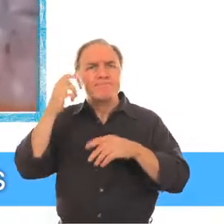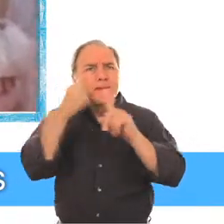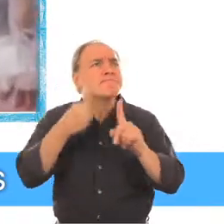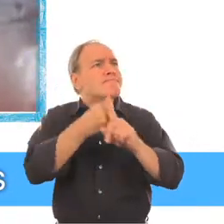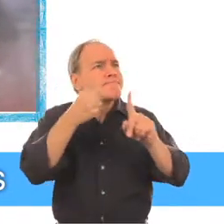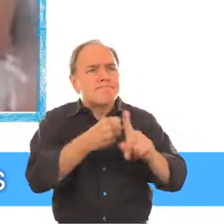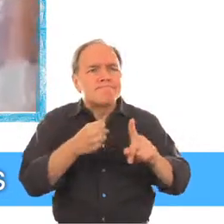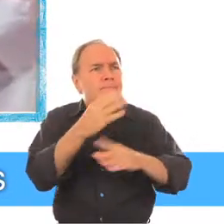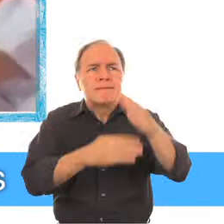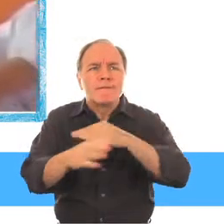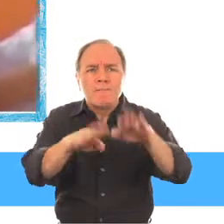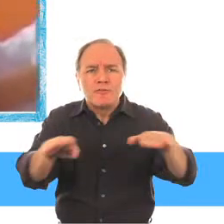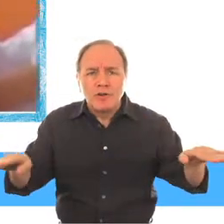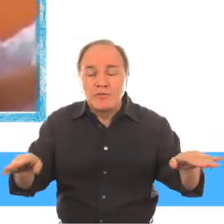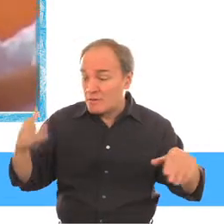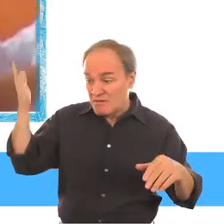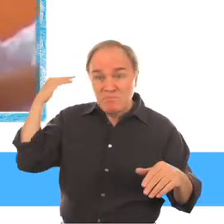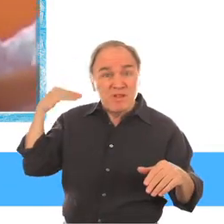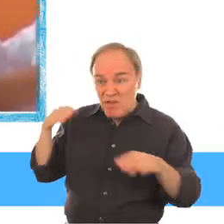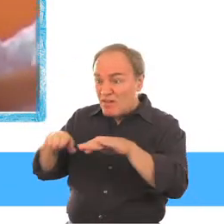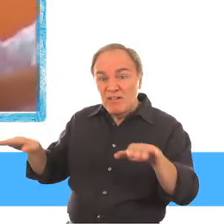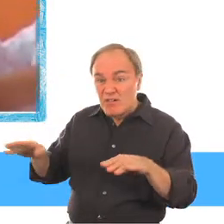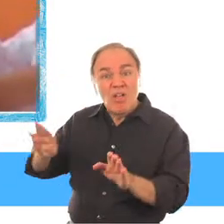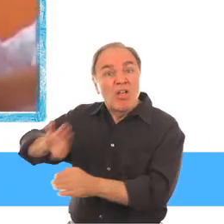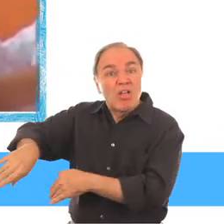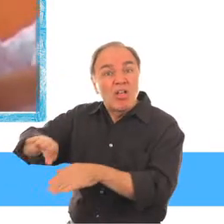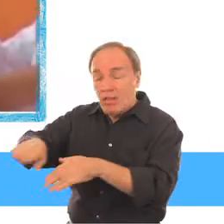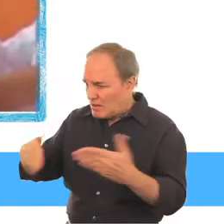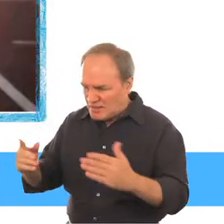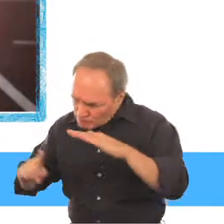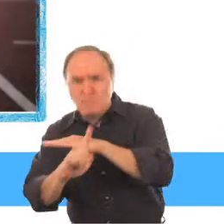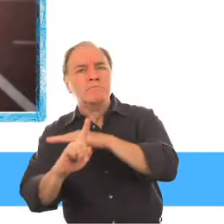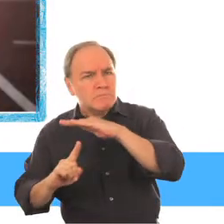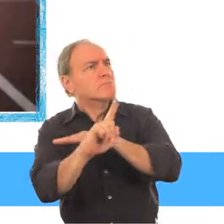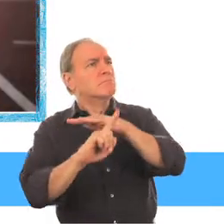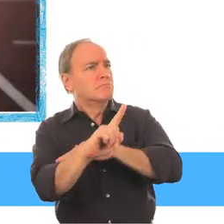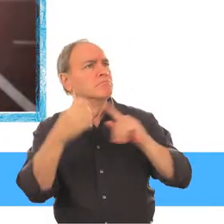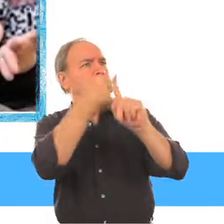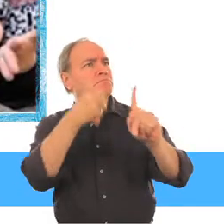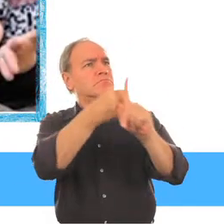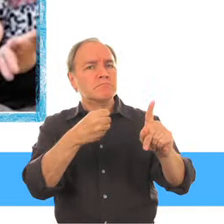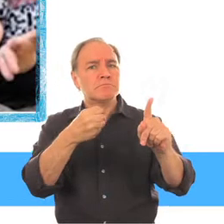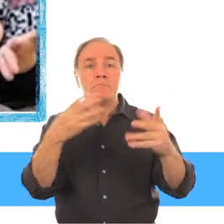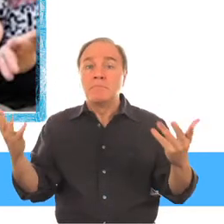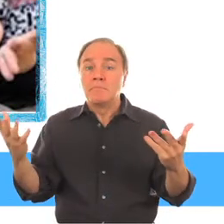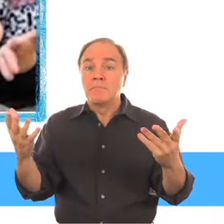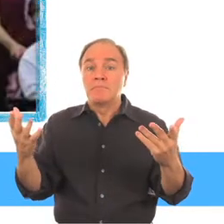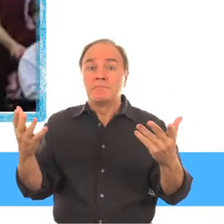invisibles, se transformaron en miembros activos de la sociedad como jóvenes promotores de la inclusión Atletas,